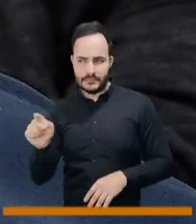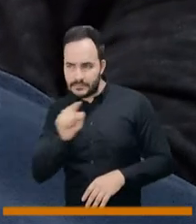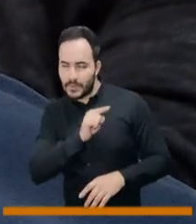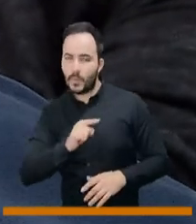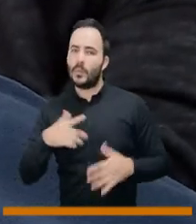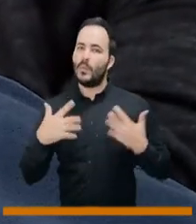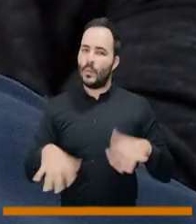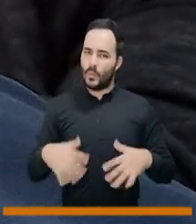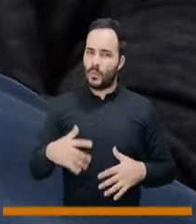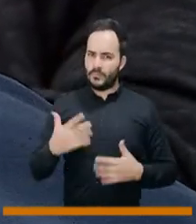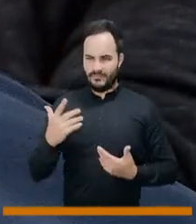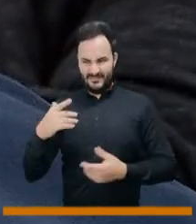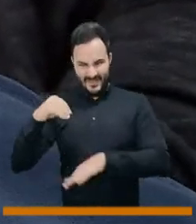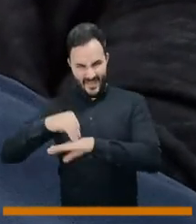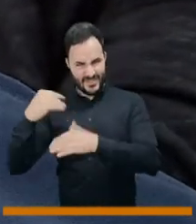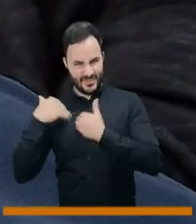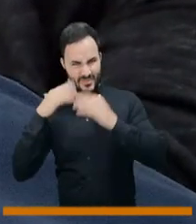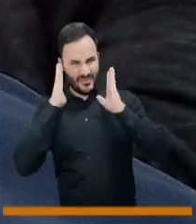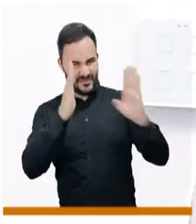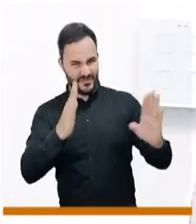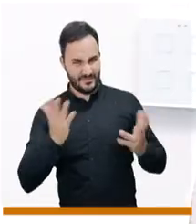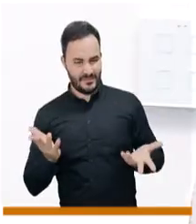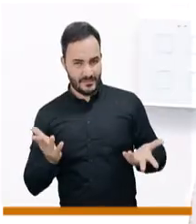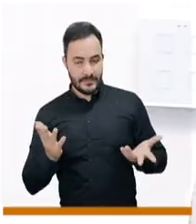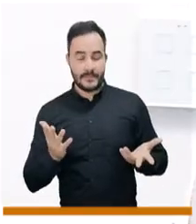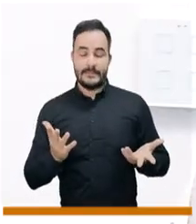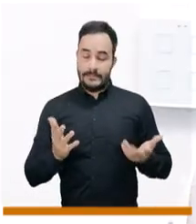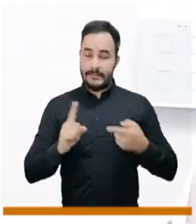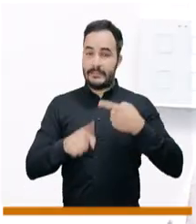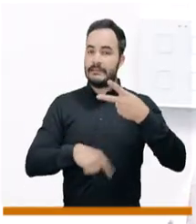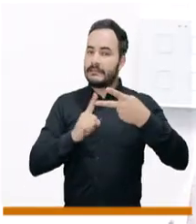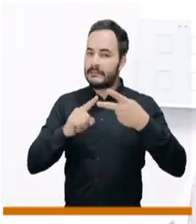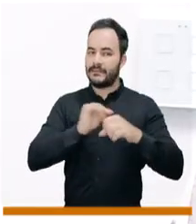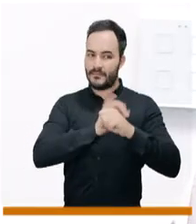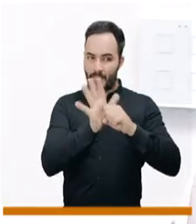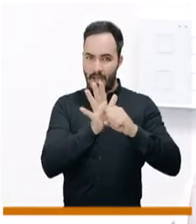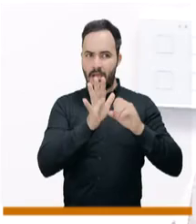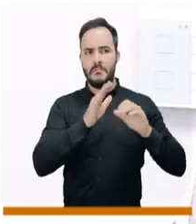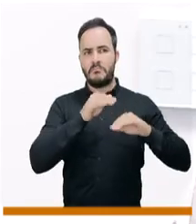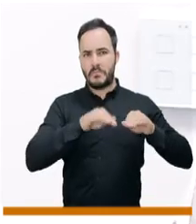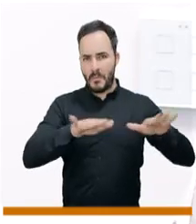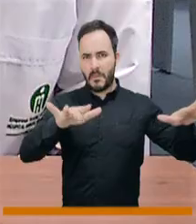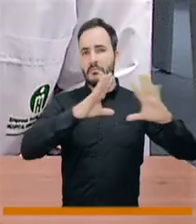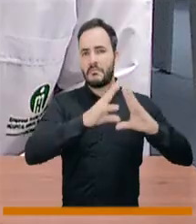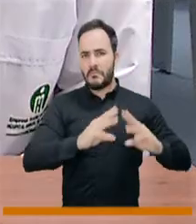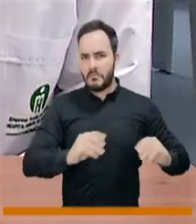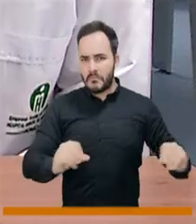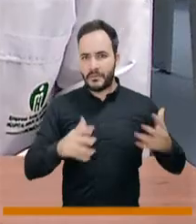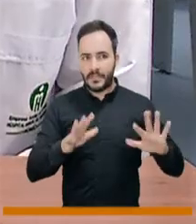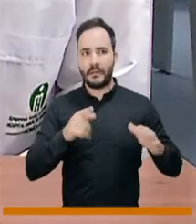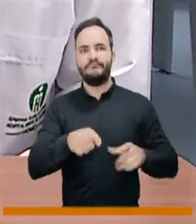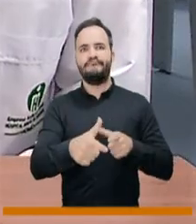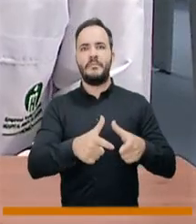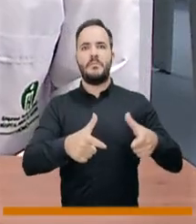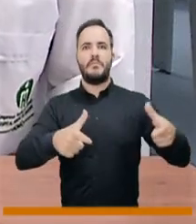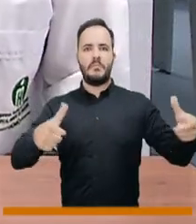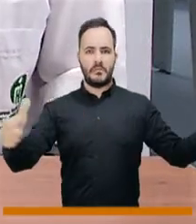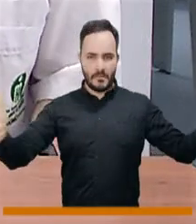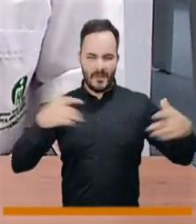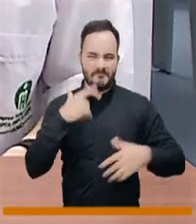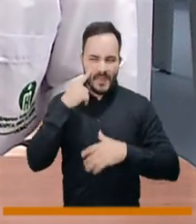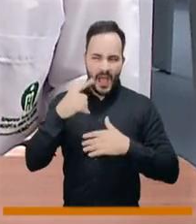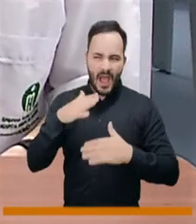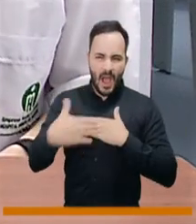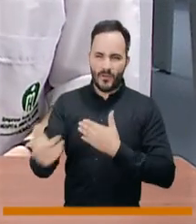tema y una situación que en el marco también de la pospandemia se ha agudizado, ha incrementado y vamos a verla ahora con los directivos del